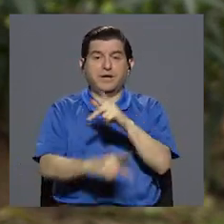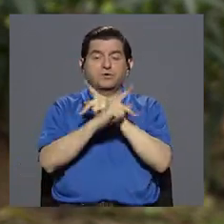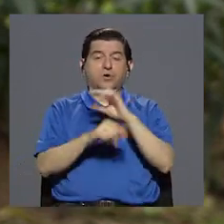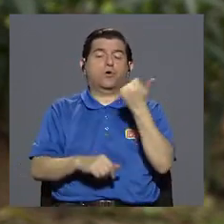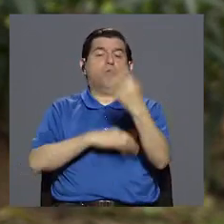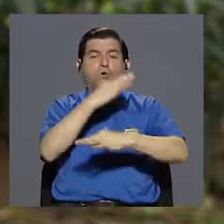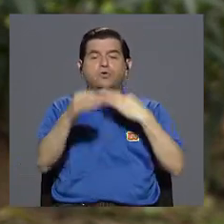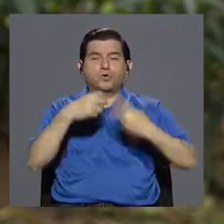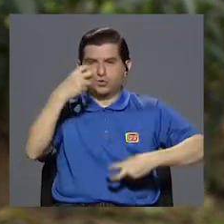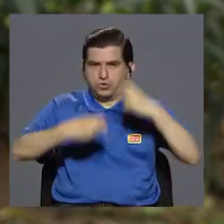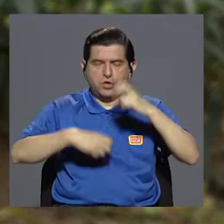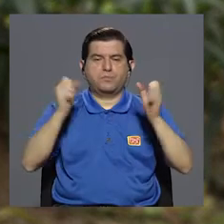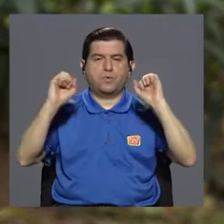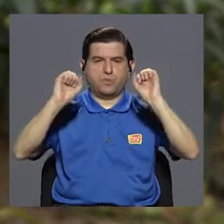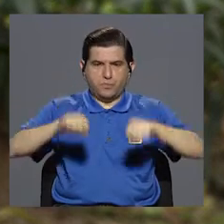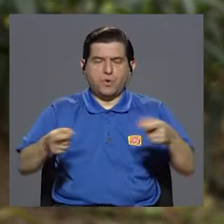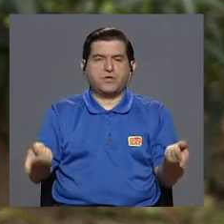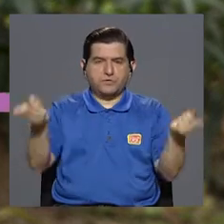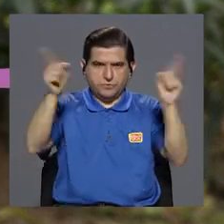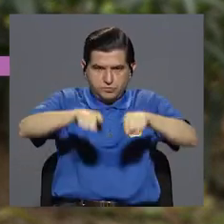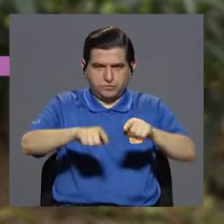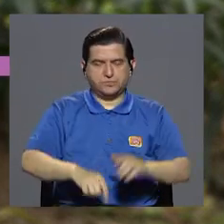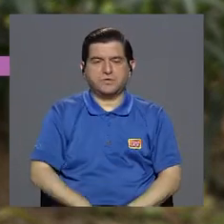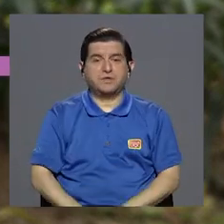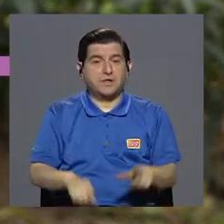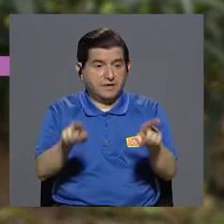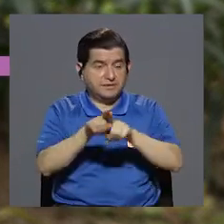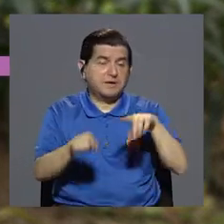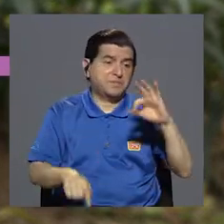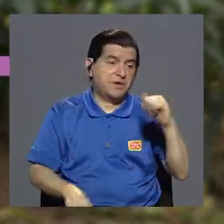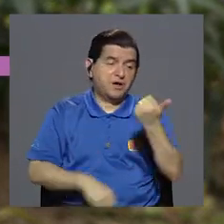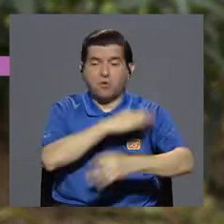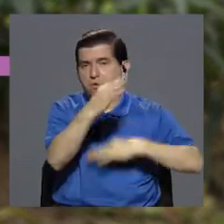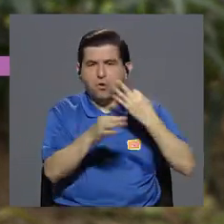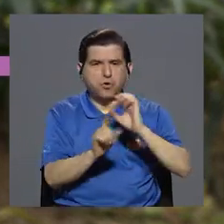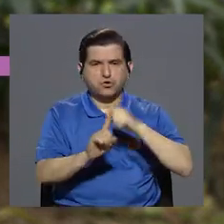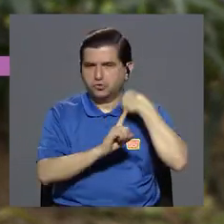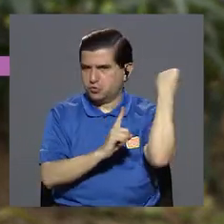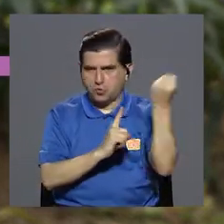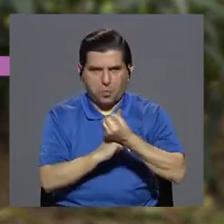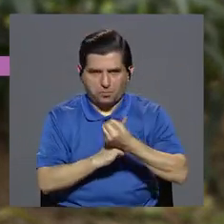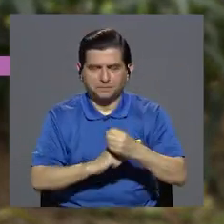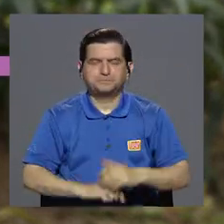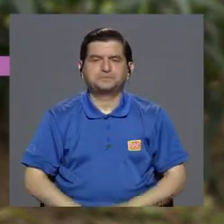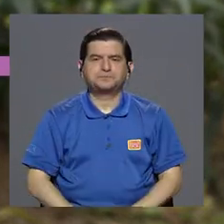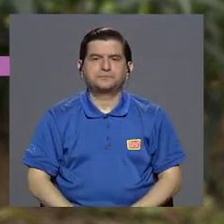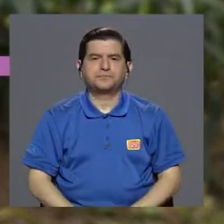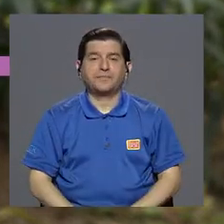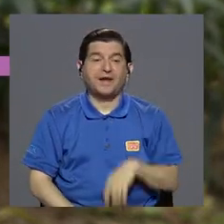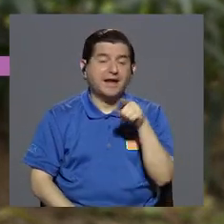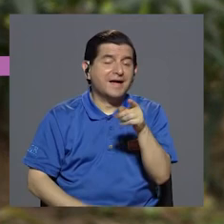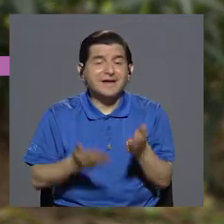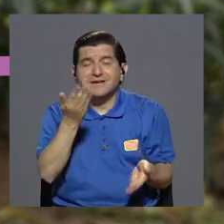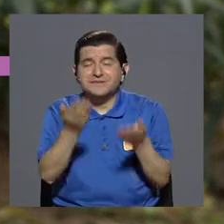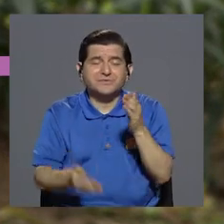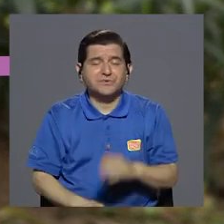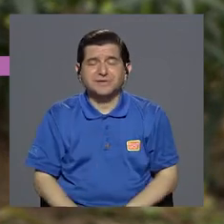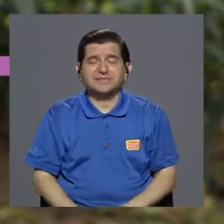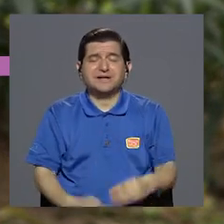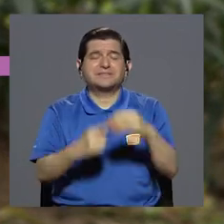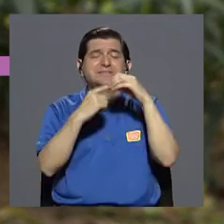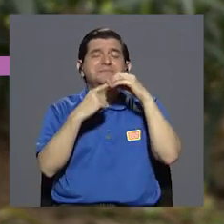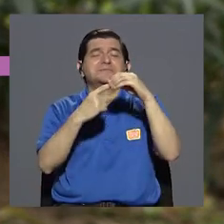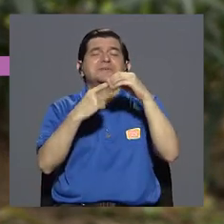protege contra otro tipo de problemas que se pueden presentar, accidentes de otro tipo. Esas serían las